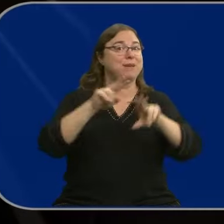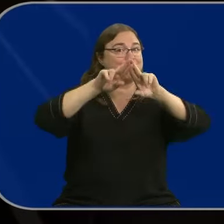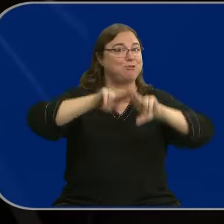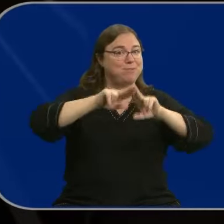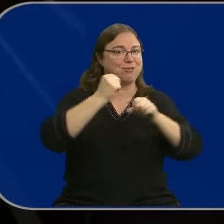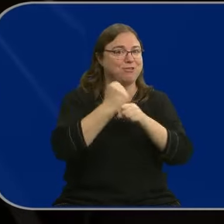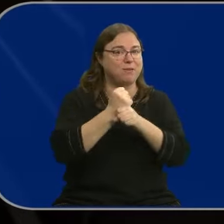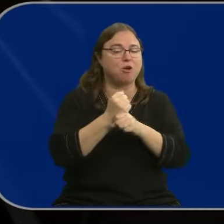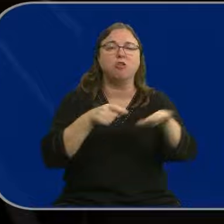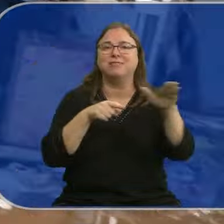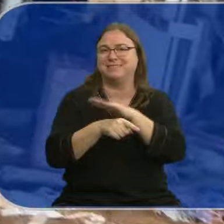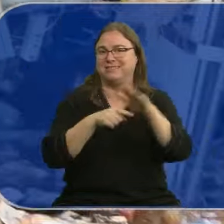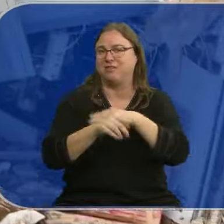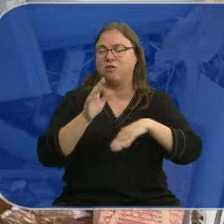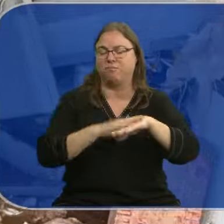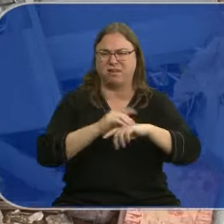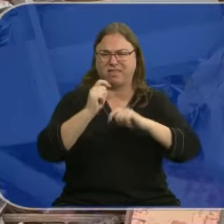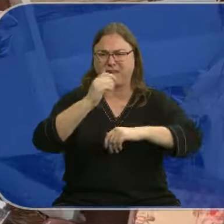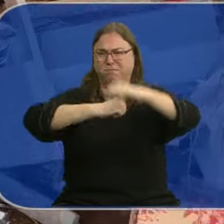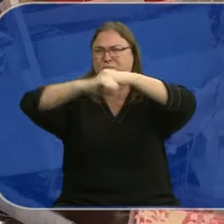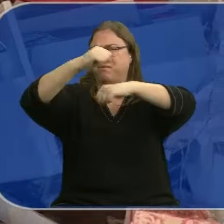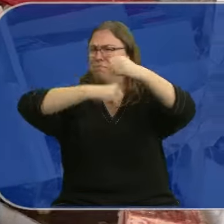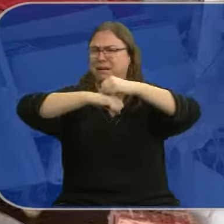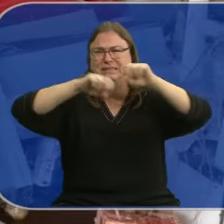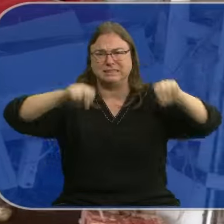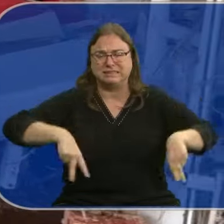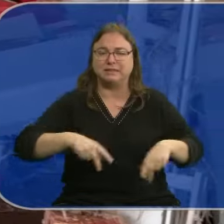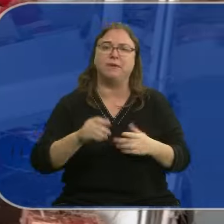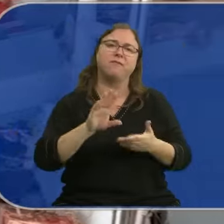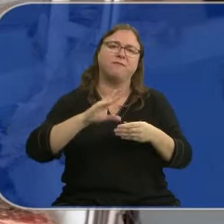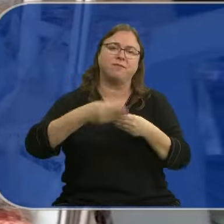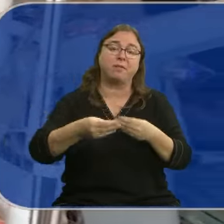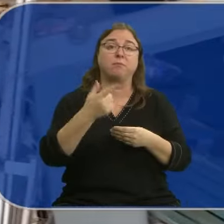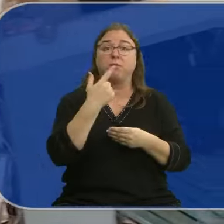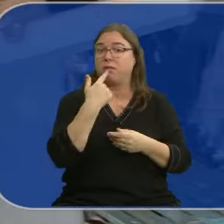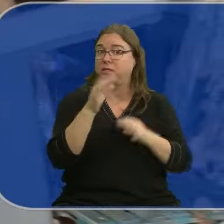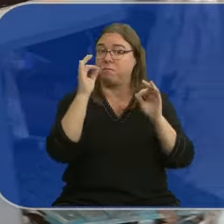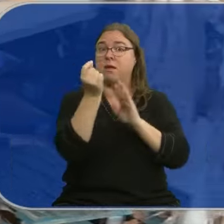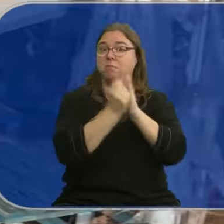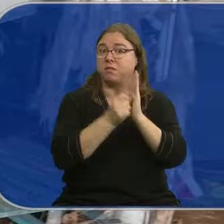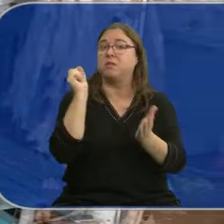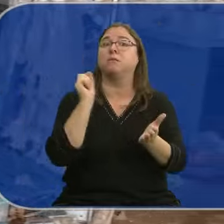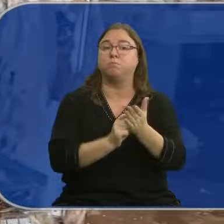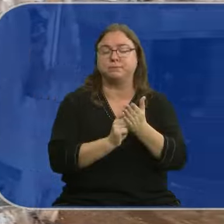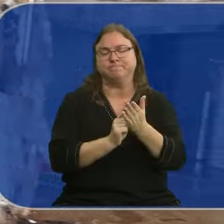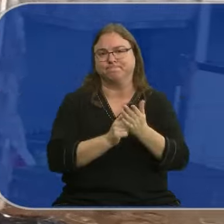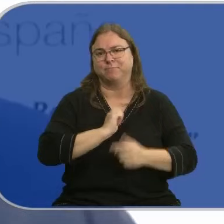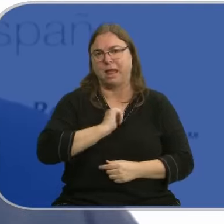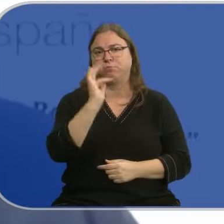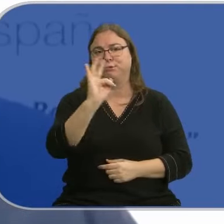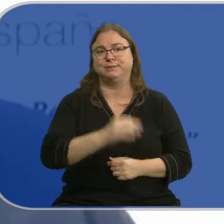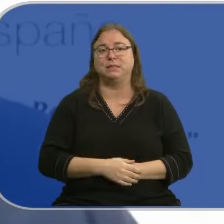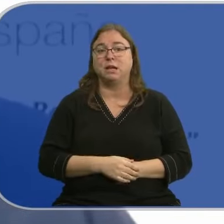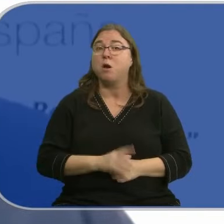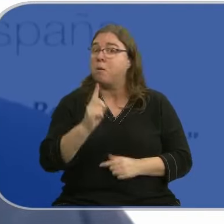o la simplificación de la tramitación para no saturar los despachos. Aunque reconocen que la celeridad con la que se han tomado las medidas es muy positiva.